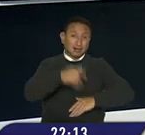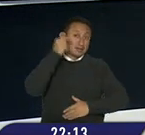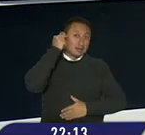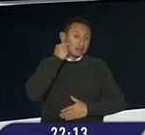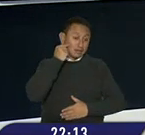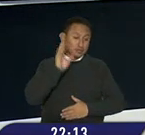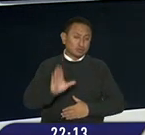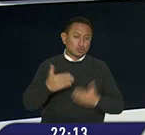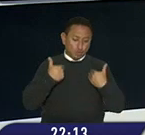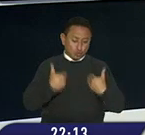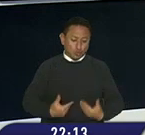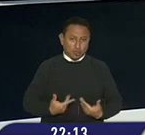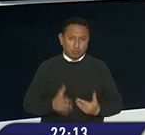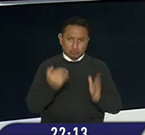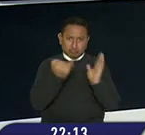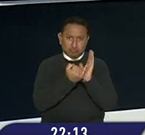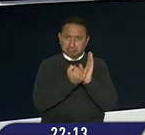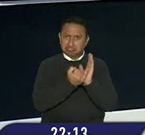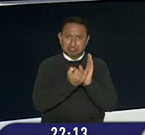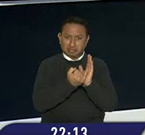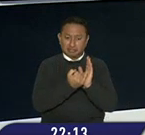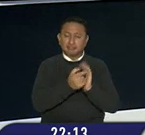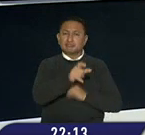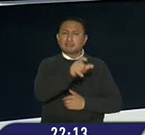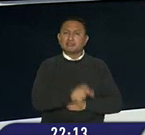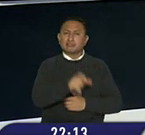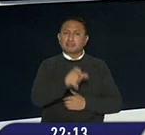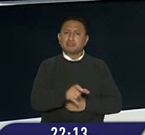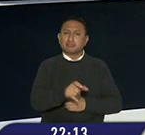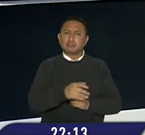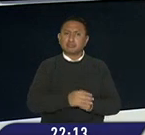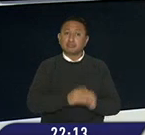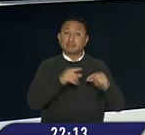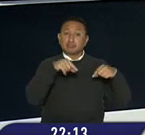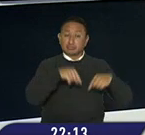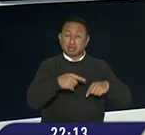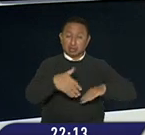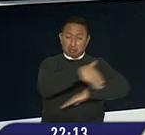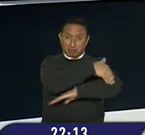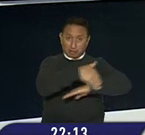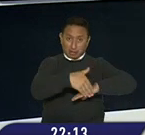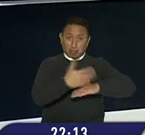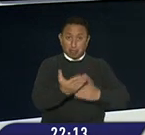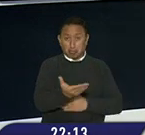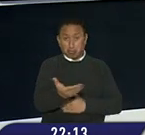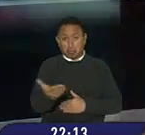cuerpos no están identificados. Las víctimas serían personas en situación de calle.